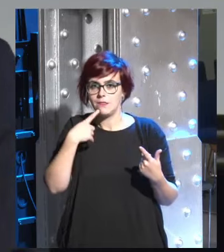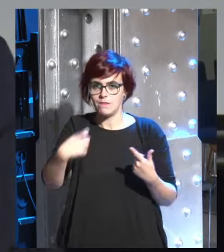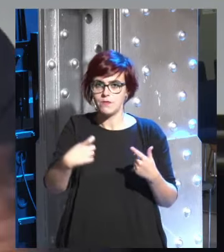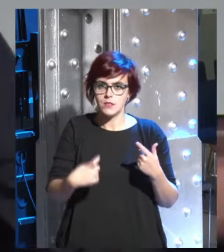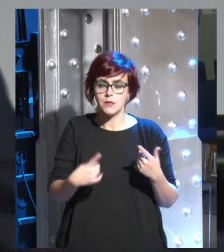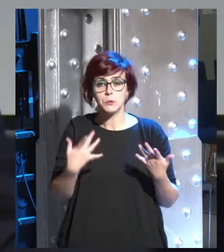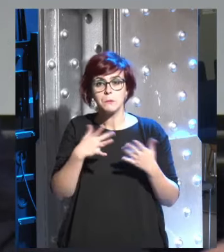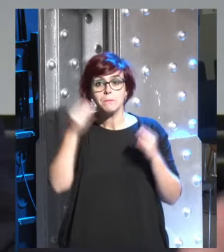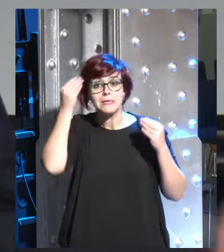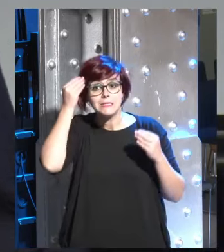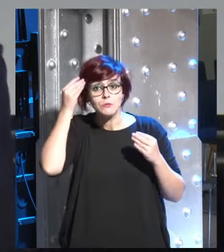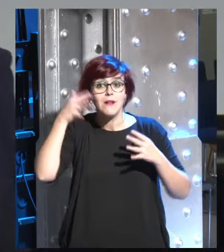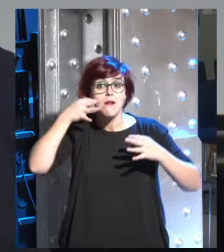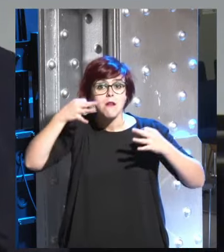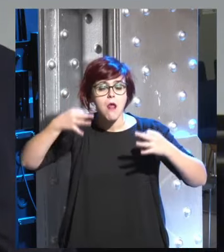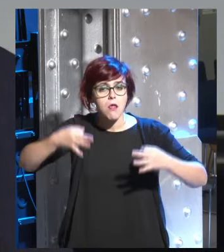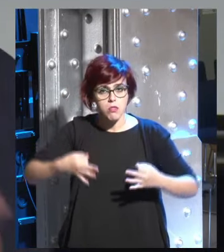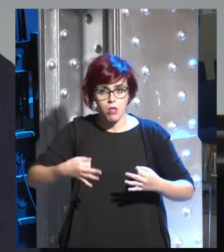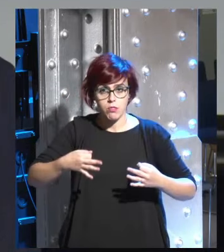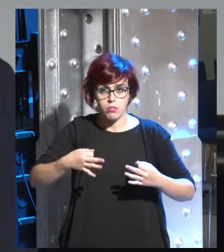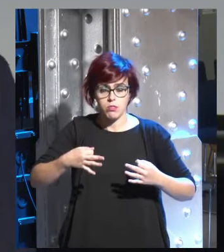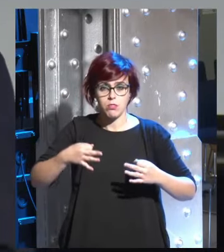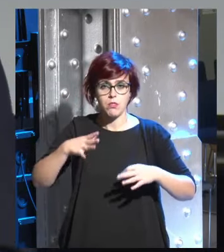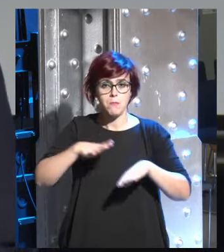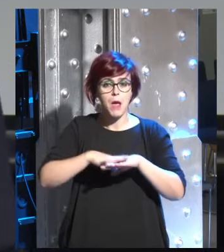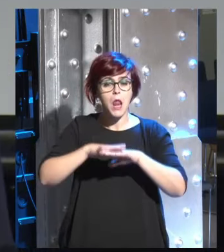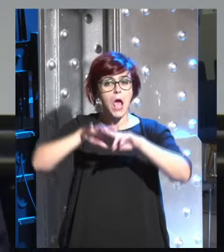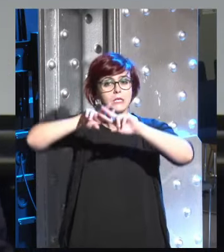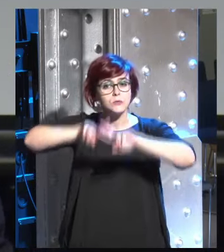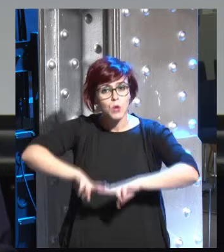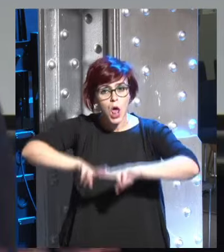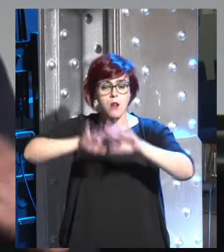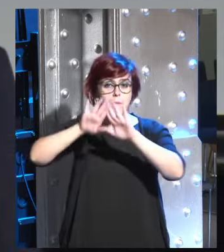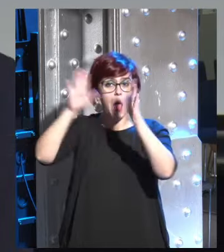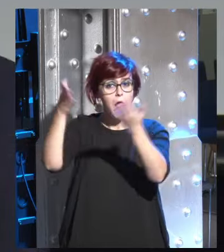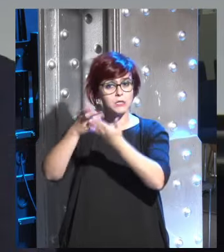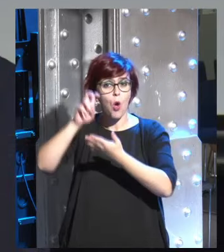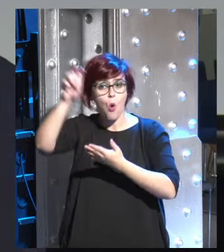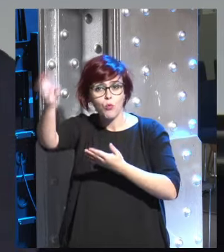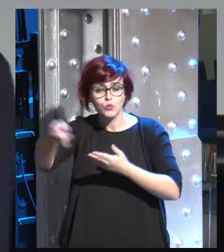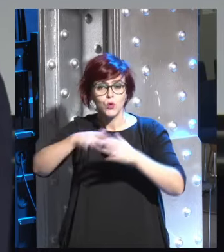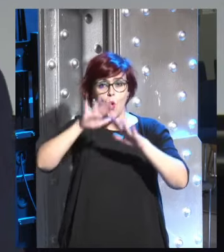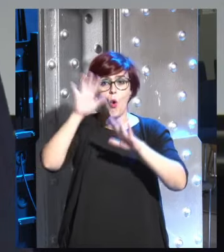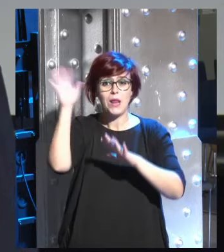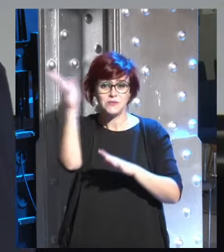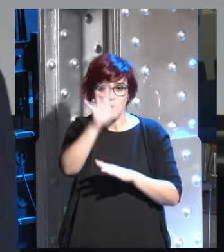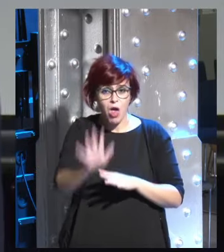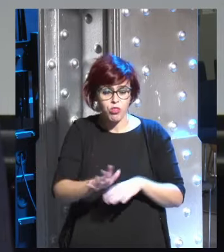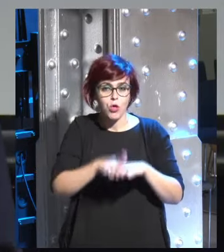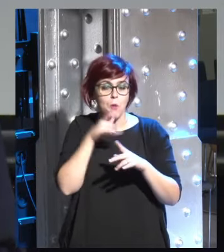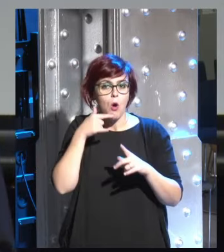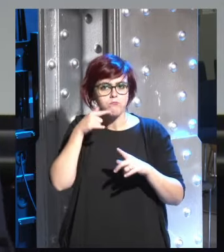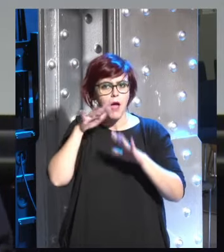la esperanza realista a la hora de explorar otros planetas o de explorar el espacio de